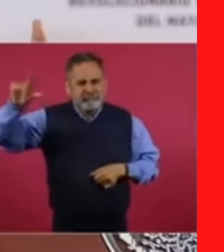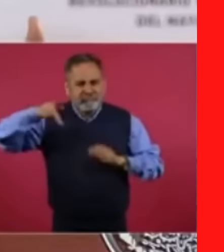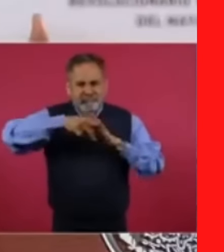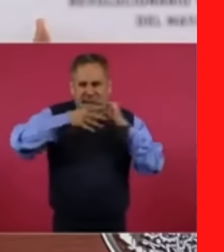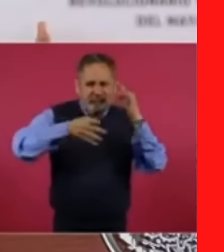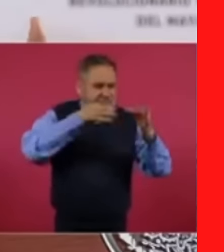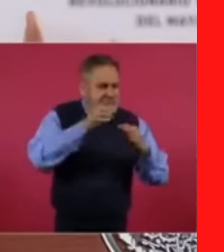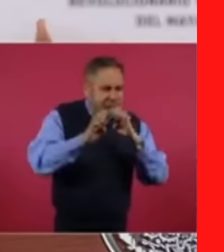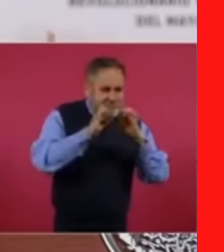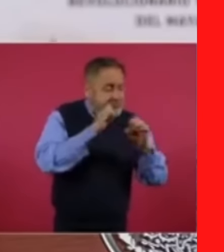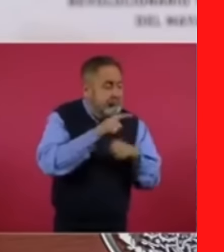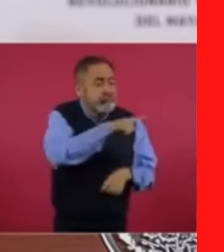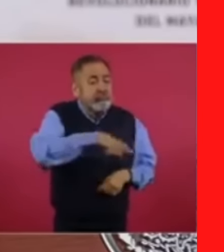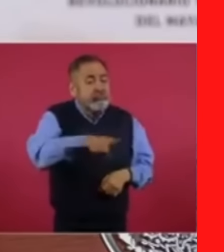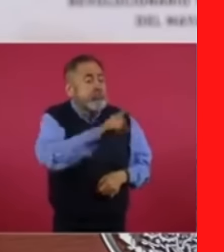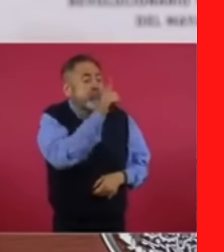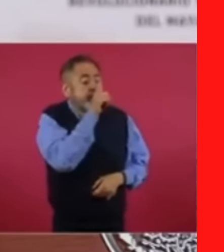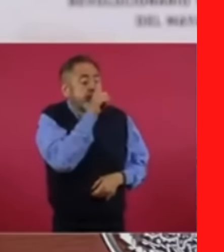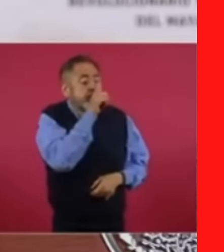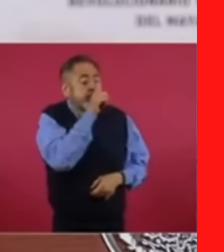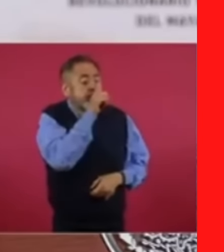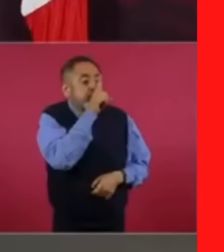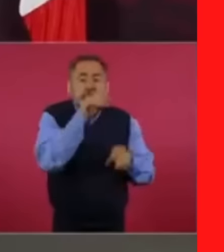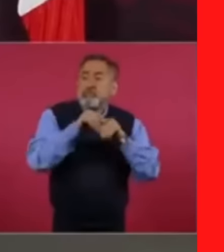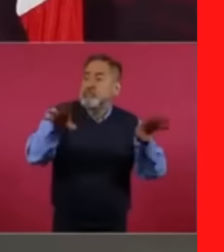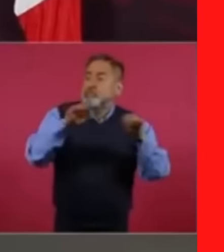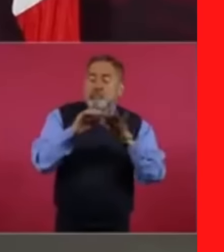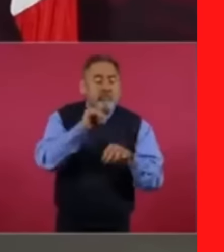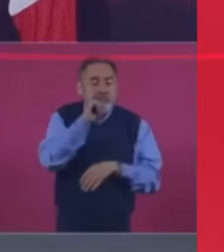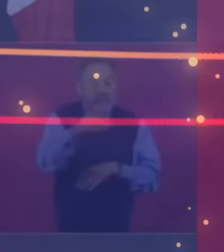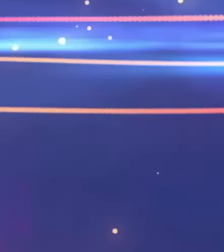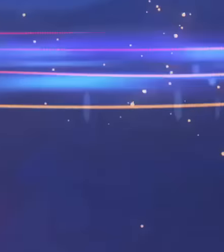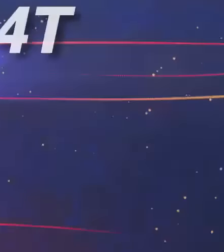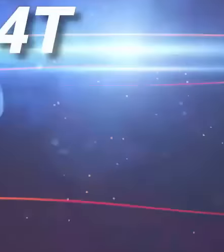para que no hablaran de violencia.